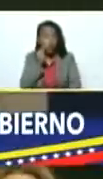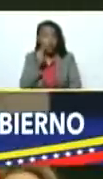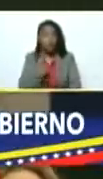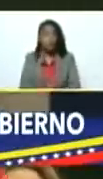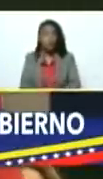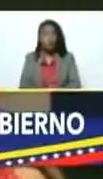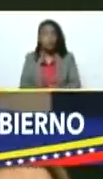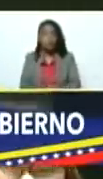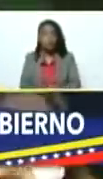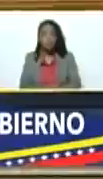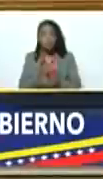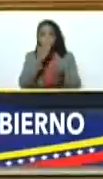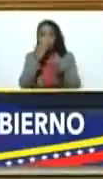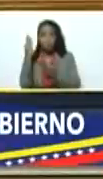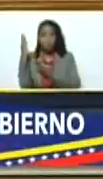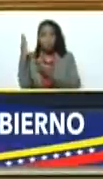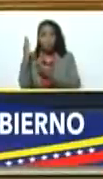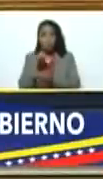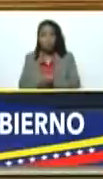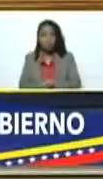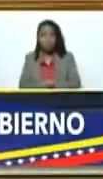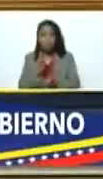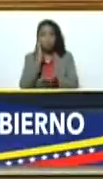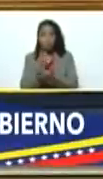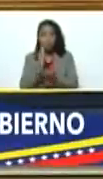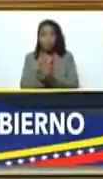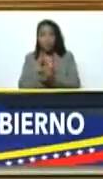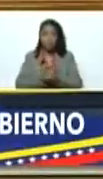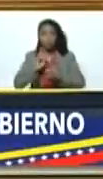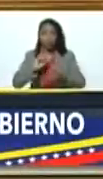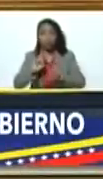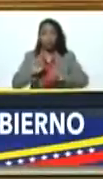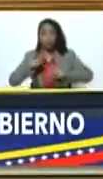Gilberto Pinto. Siempre eléctrico.